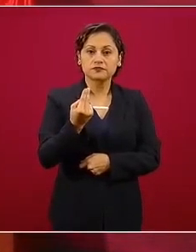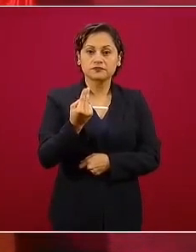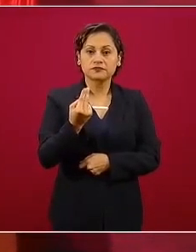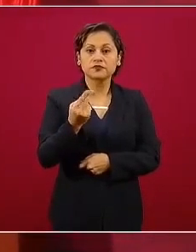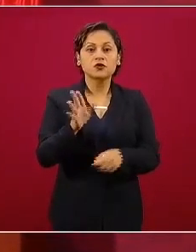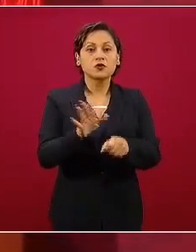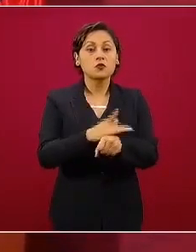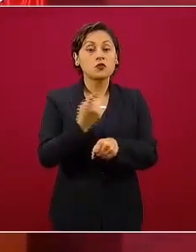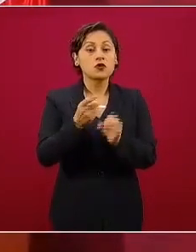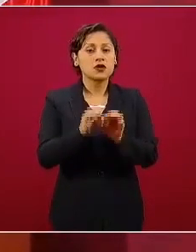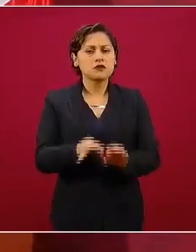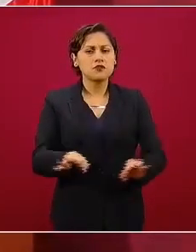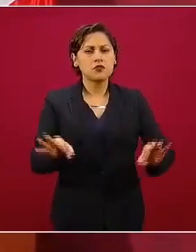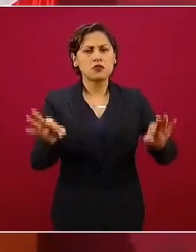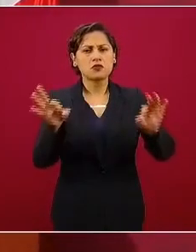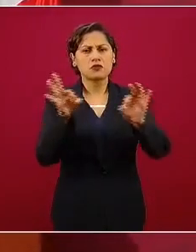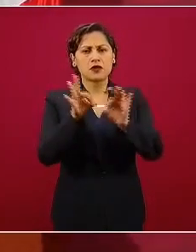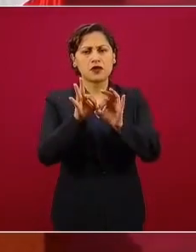se olvide.